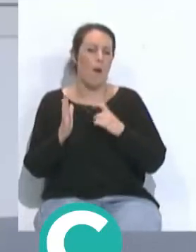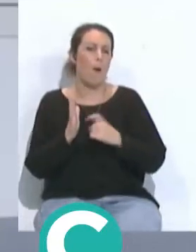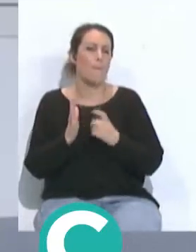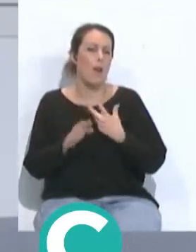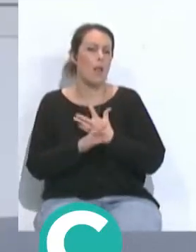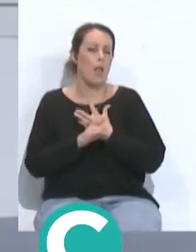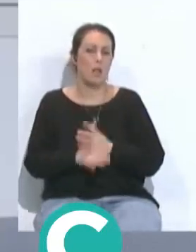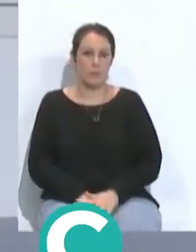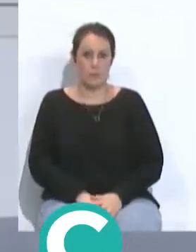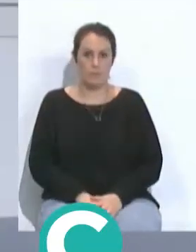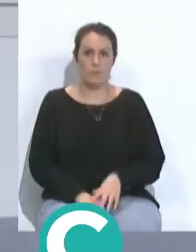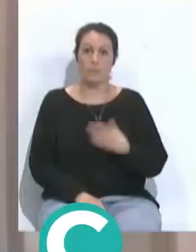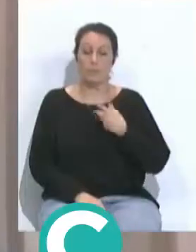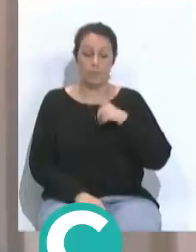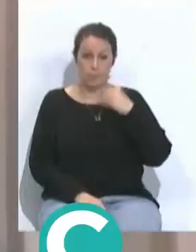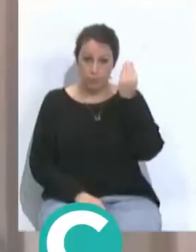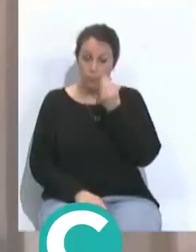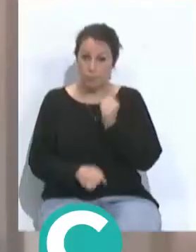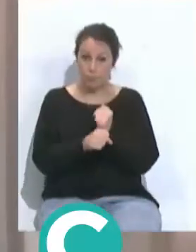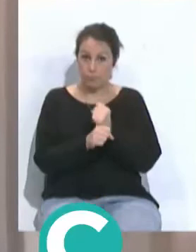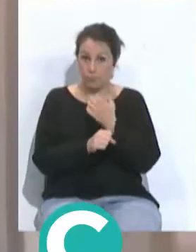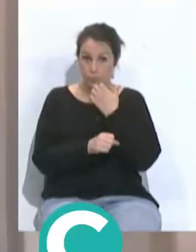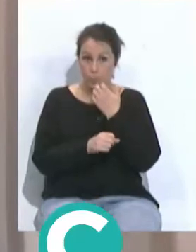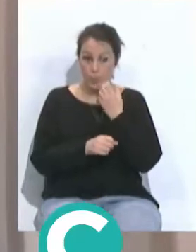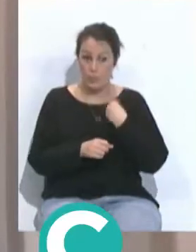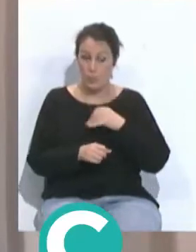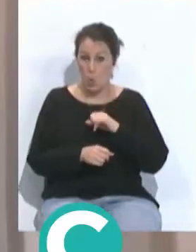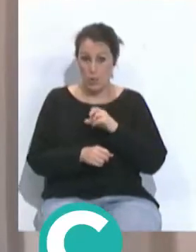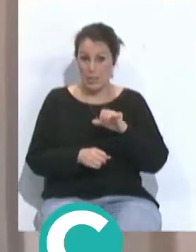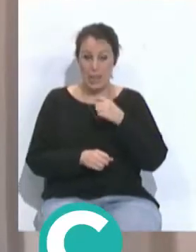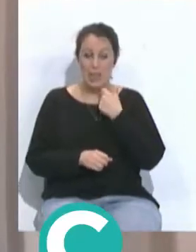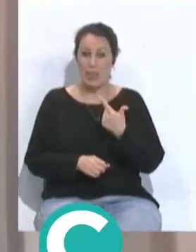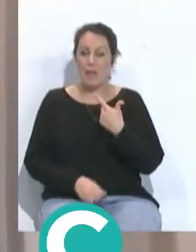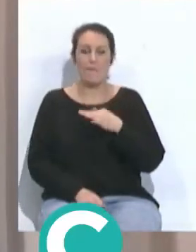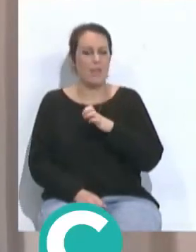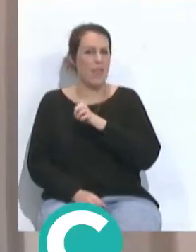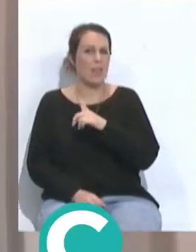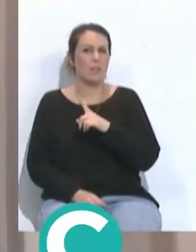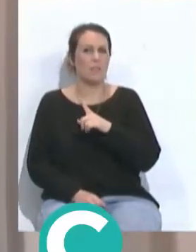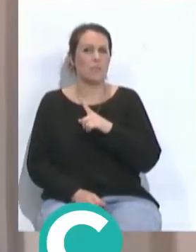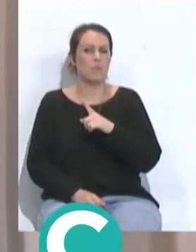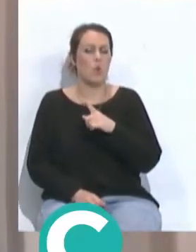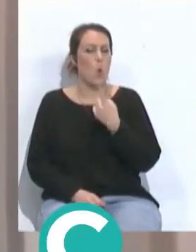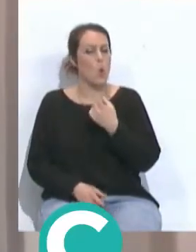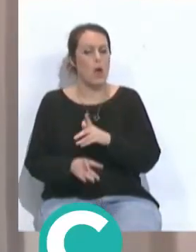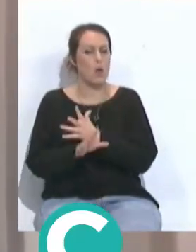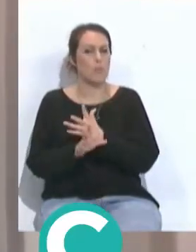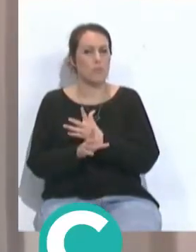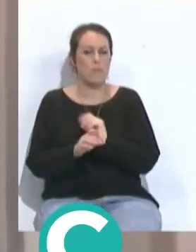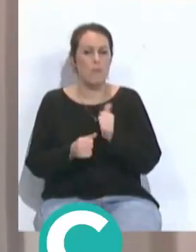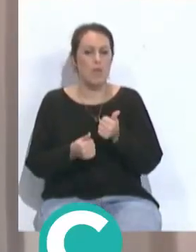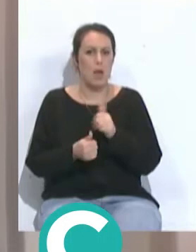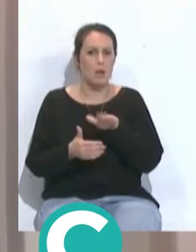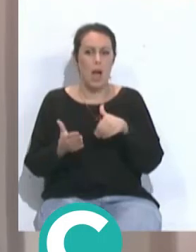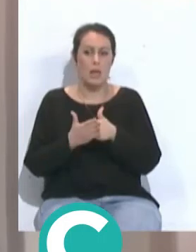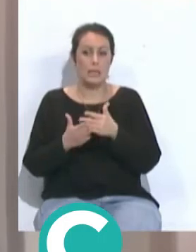y también piensa que el trabajo por ejemplo que viene a comentar Figueroa Sanameterio que es un jugador que es que desde el minuto uno hasta que se va